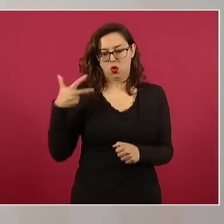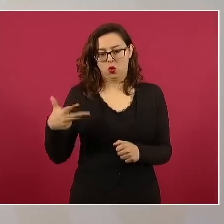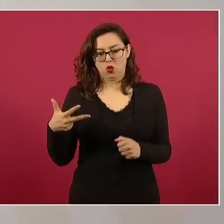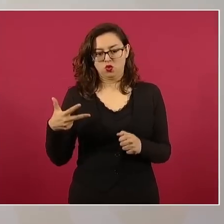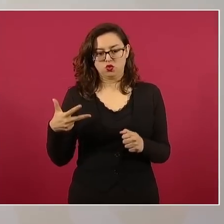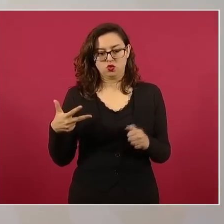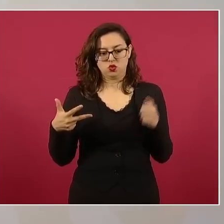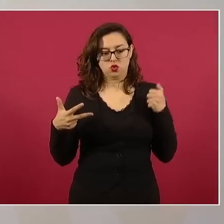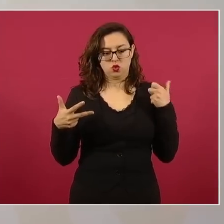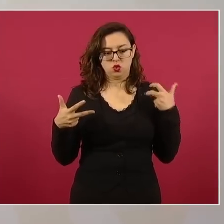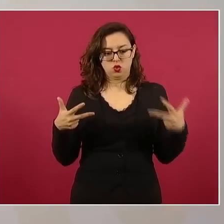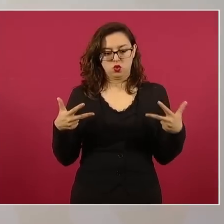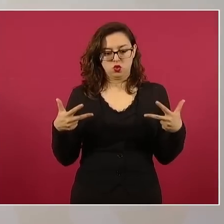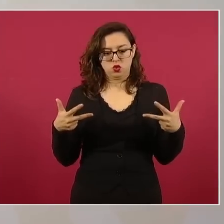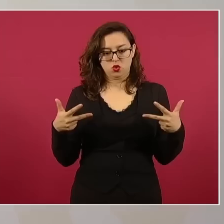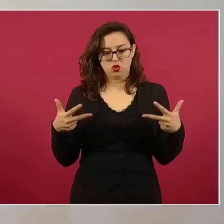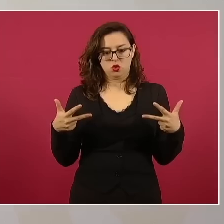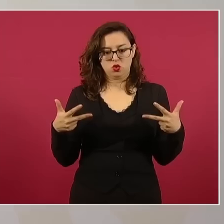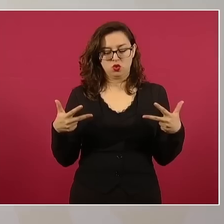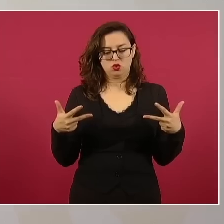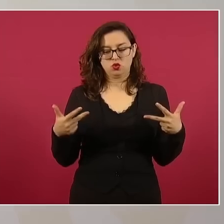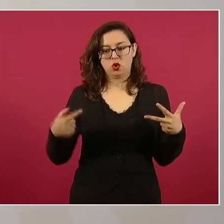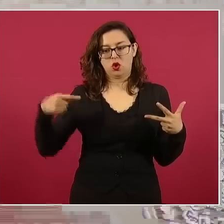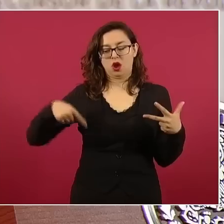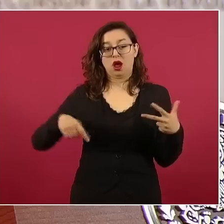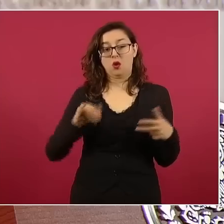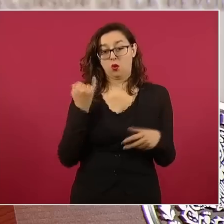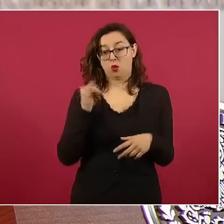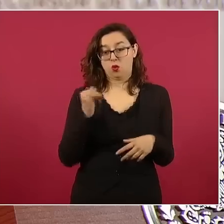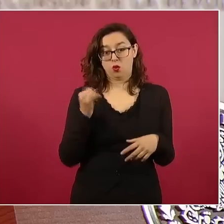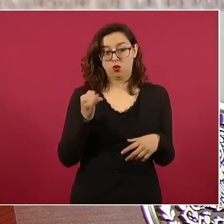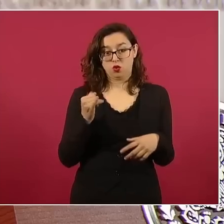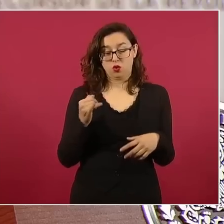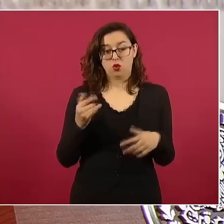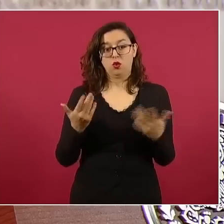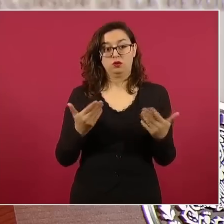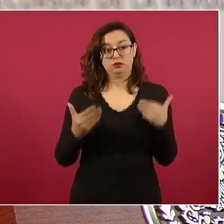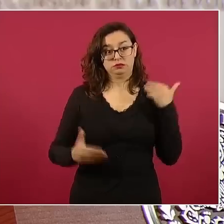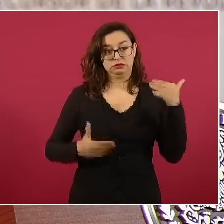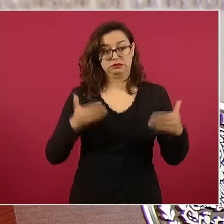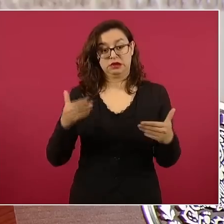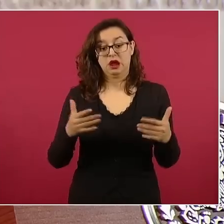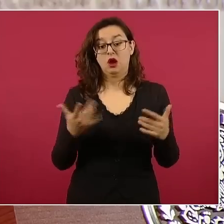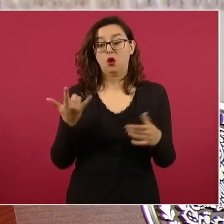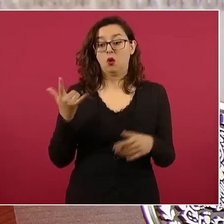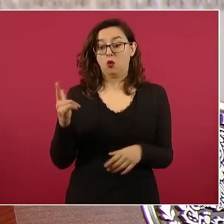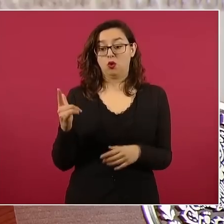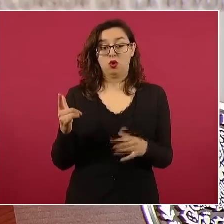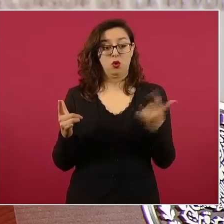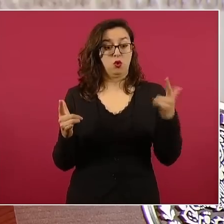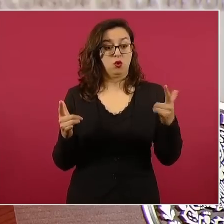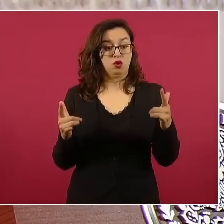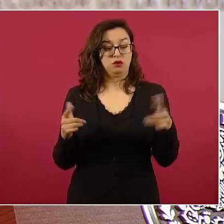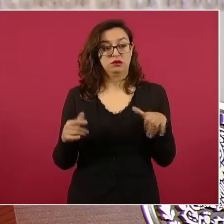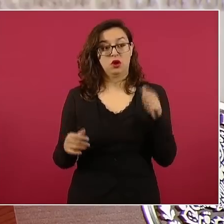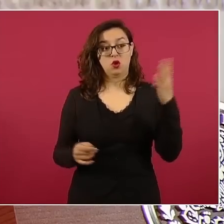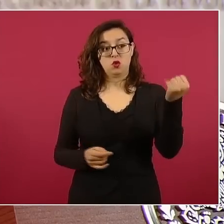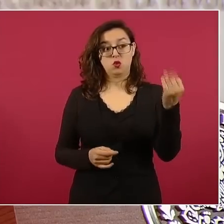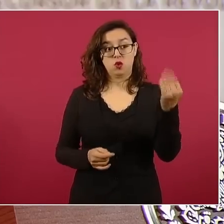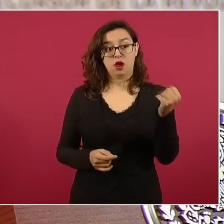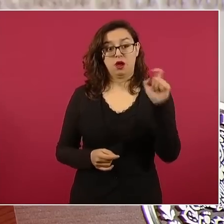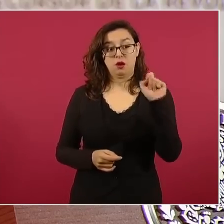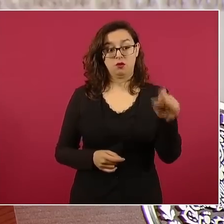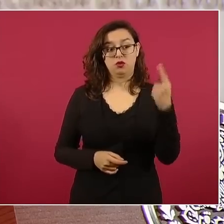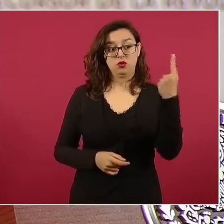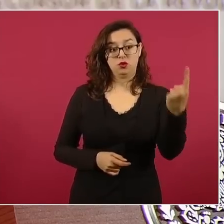9.1. Y es muy notorio de que